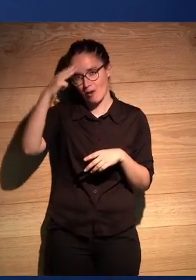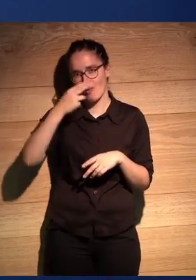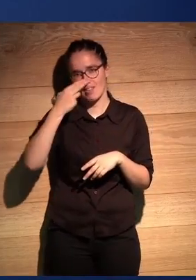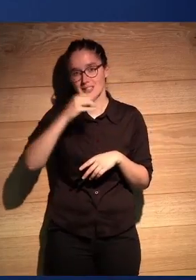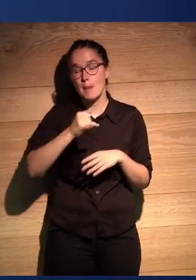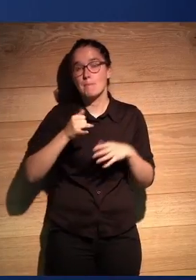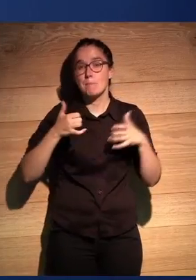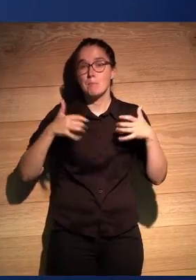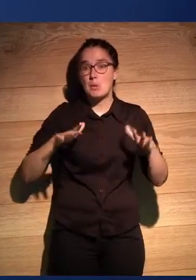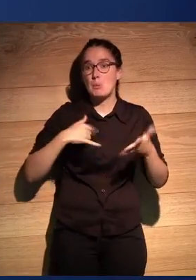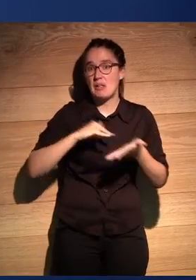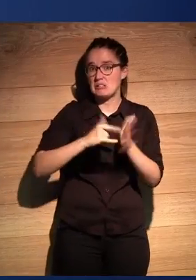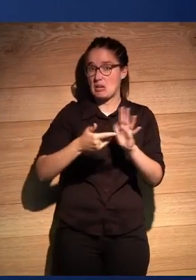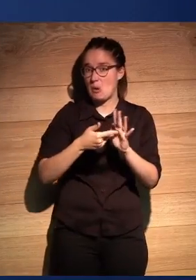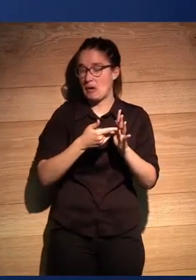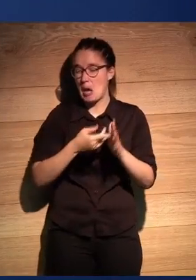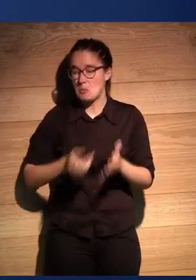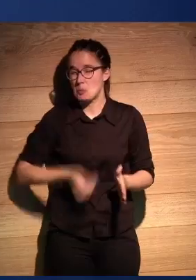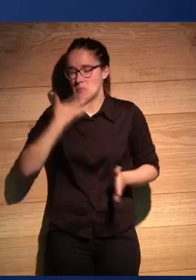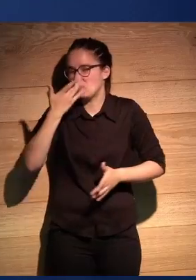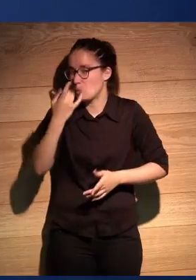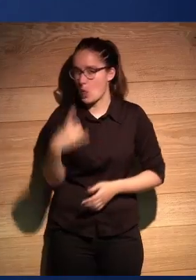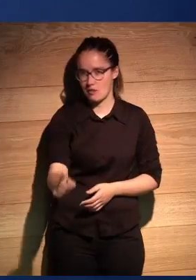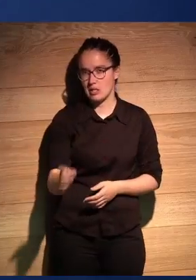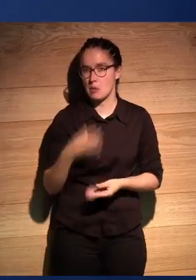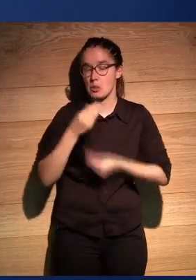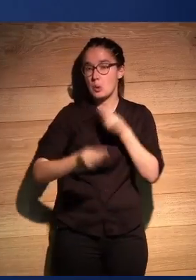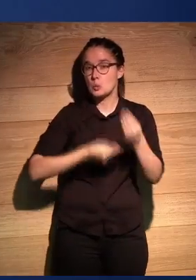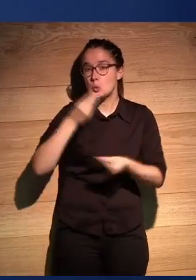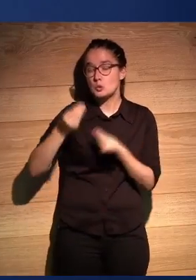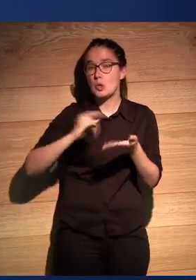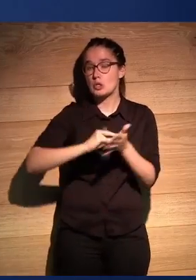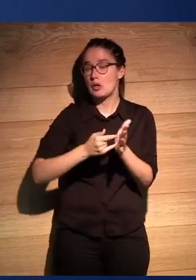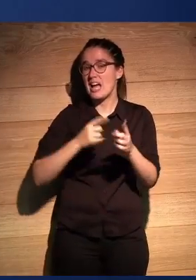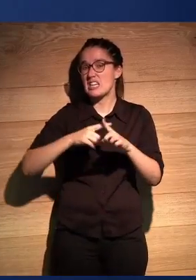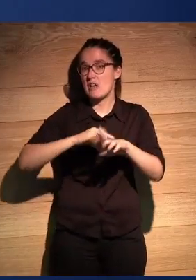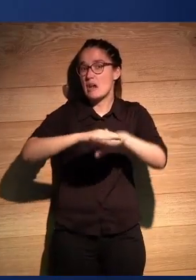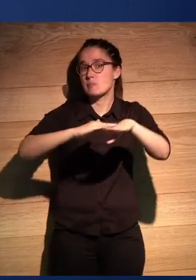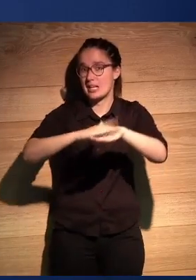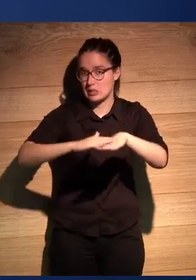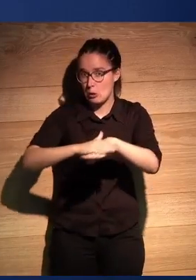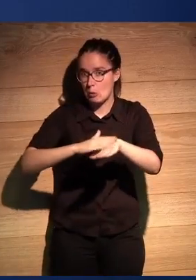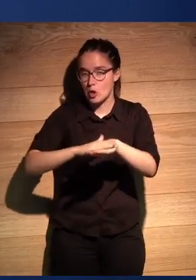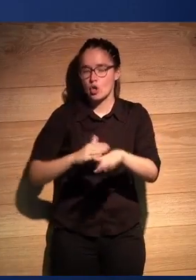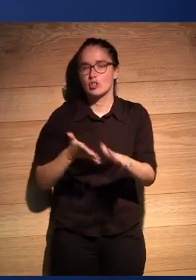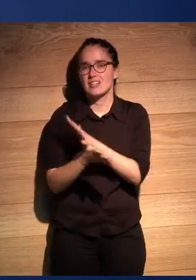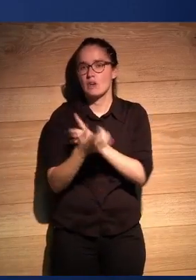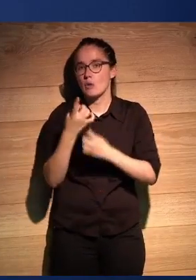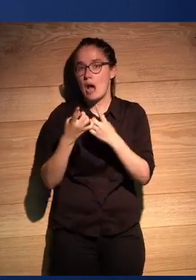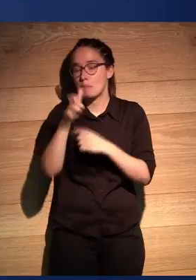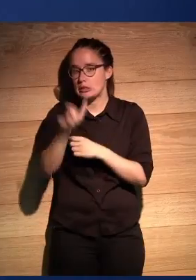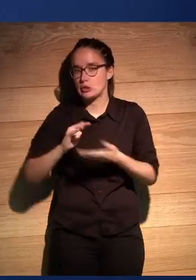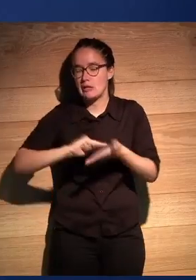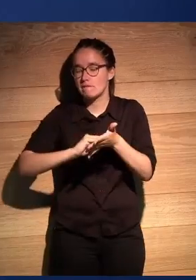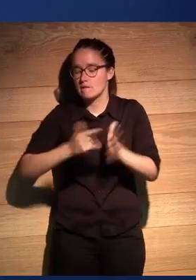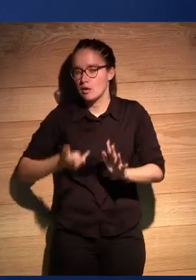sin embargo, no necesariamente tecnófila, es decir, usaría uso de la tecnología a nivel usuario básico, pero no es alguien que abuse de la tecnología,